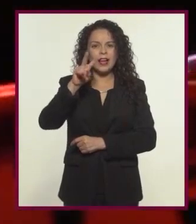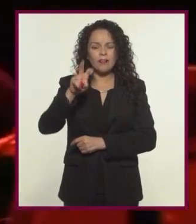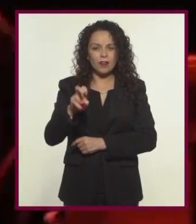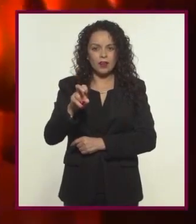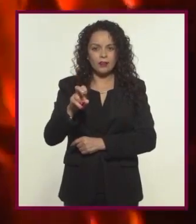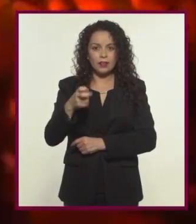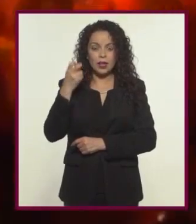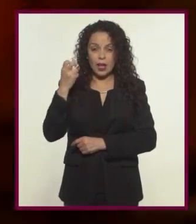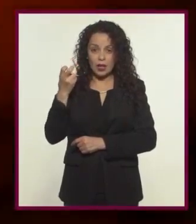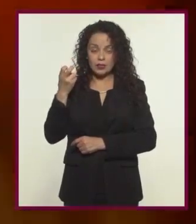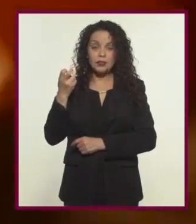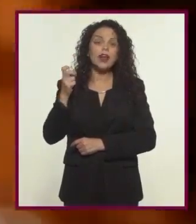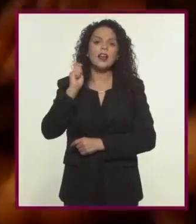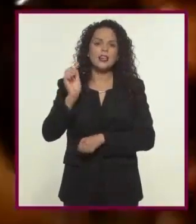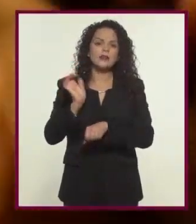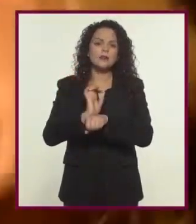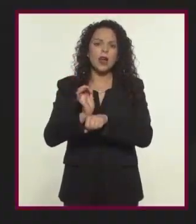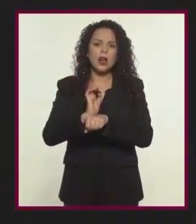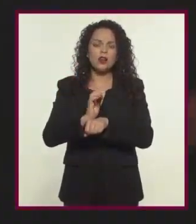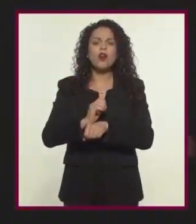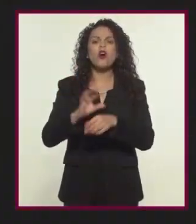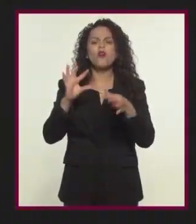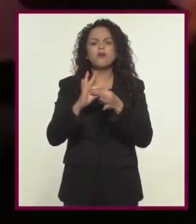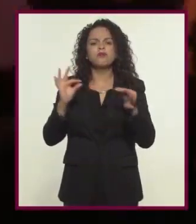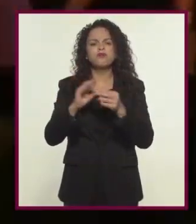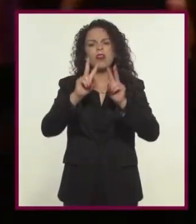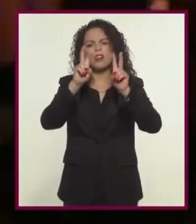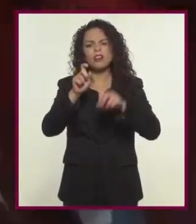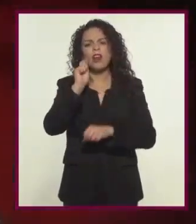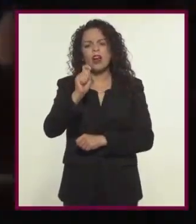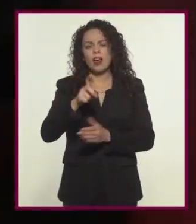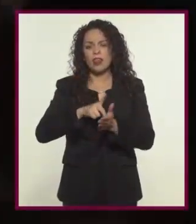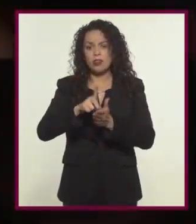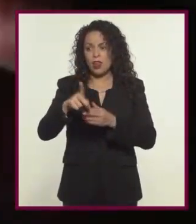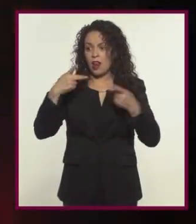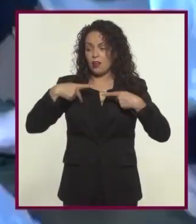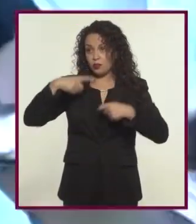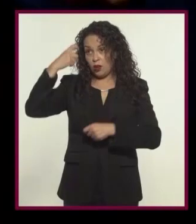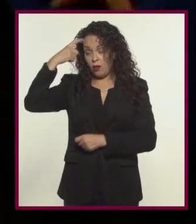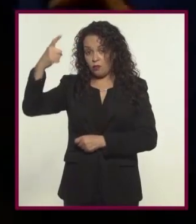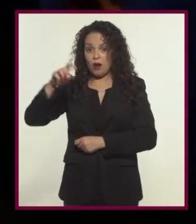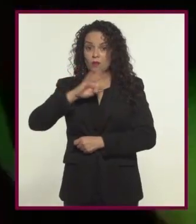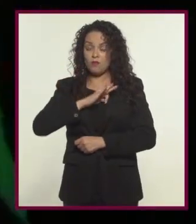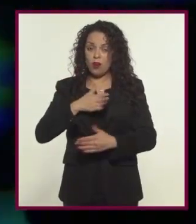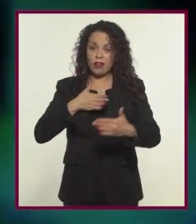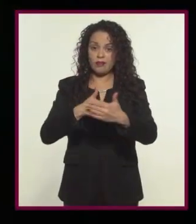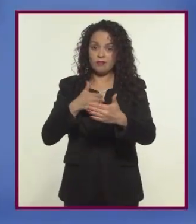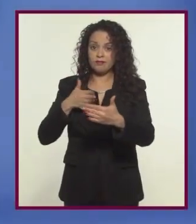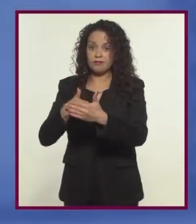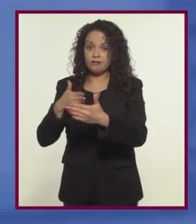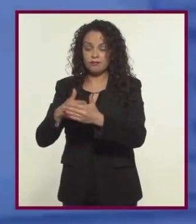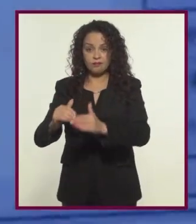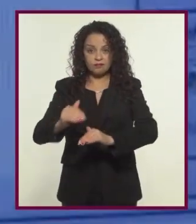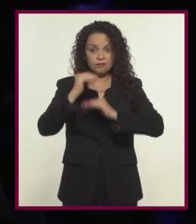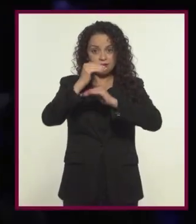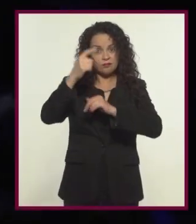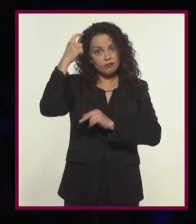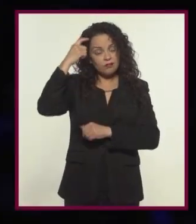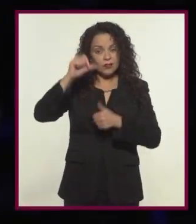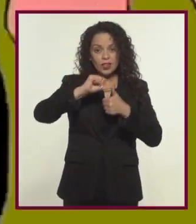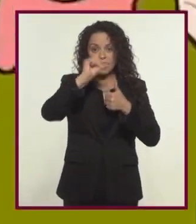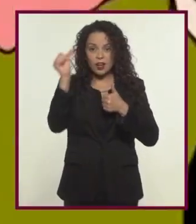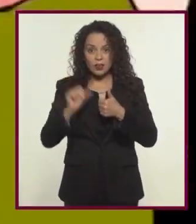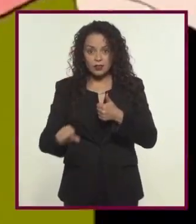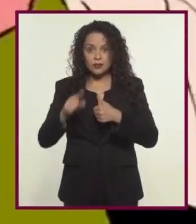documental RIP A Remix Manifesto una película que habla sobre cómo los derechos de autor pueden limitar la capacidad